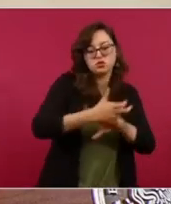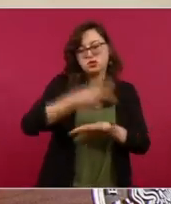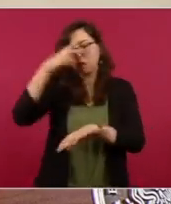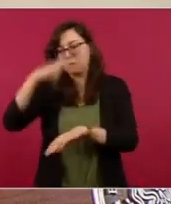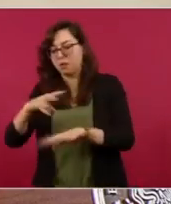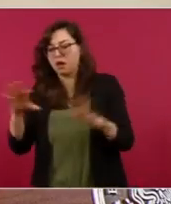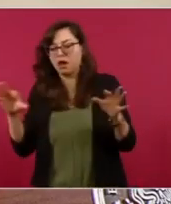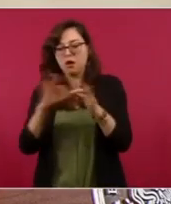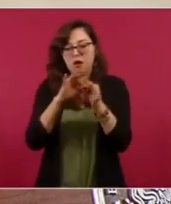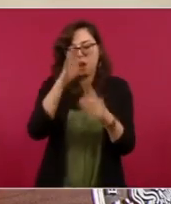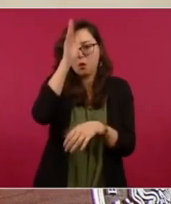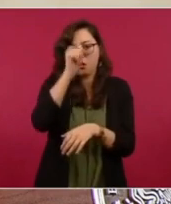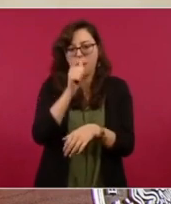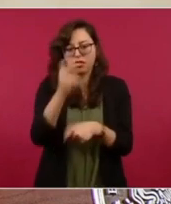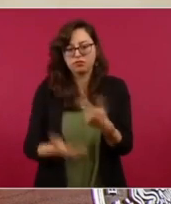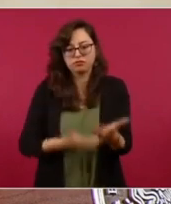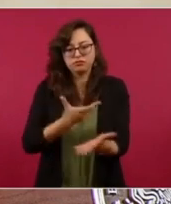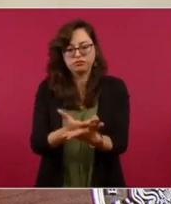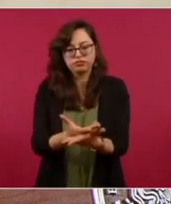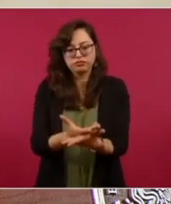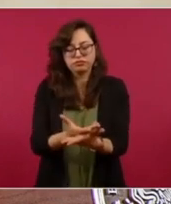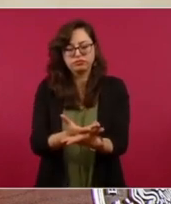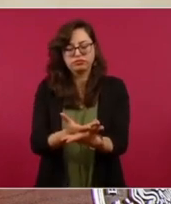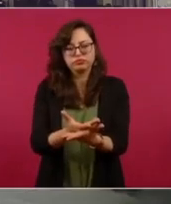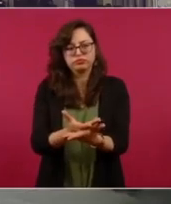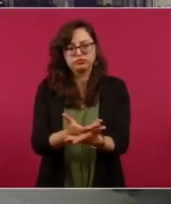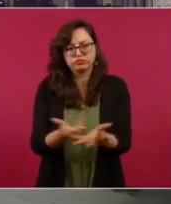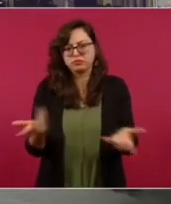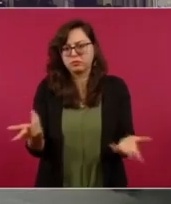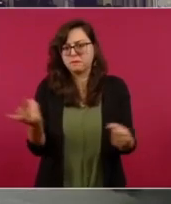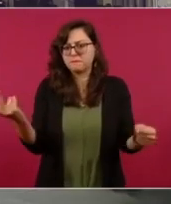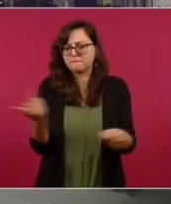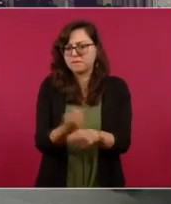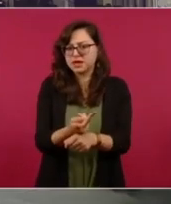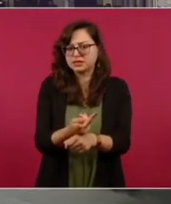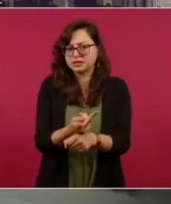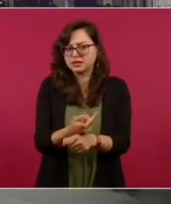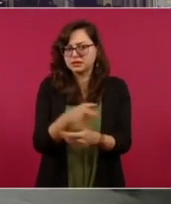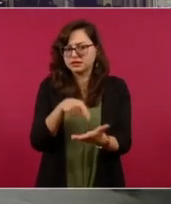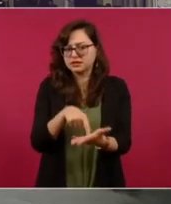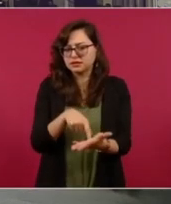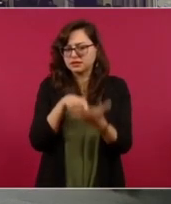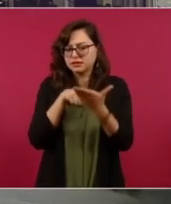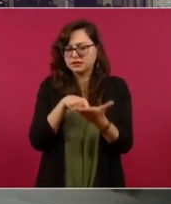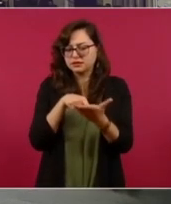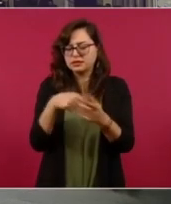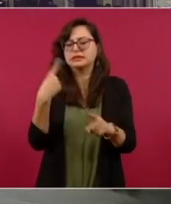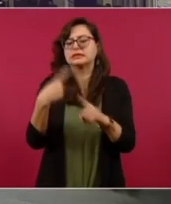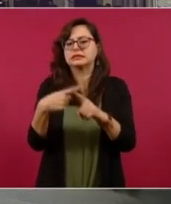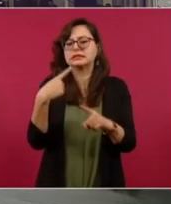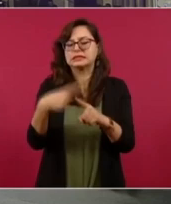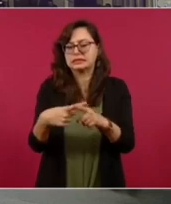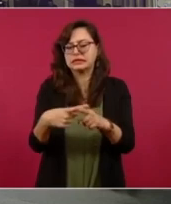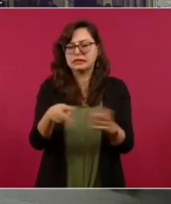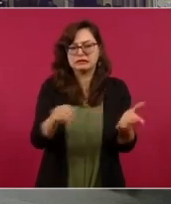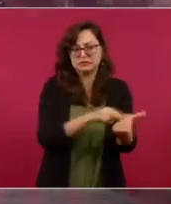Me llamó mucho la atención el abogado García Luna,